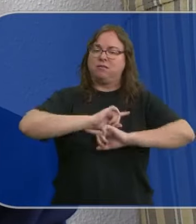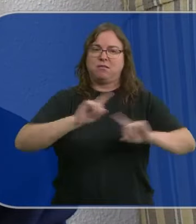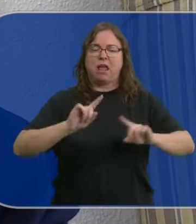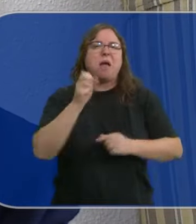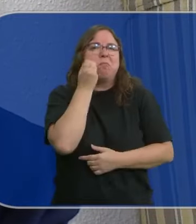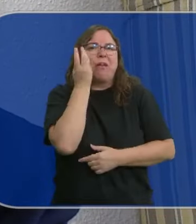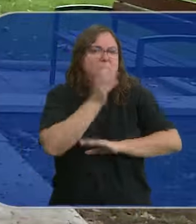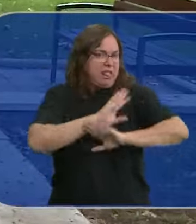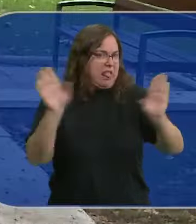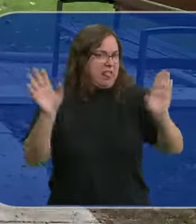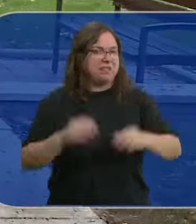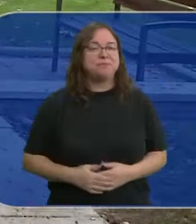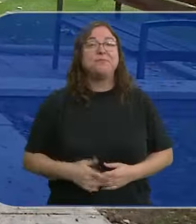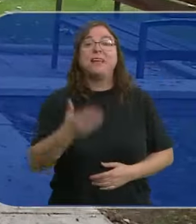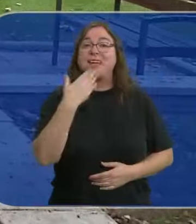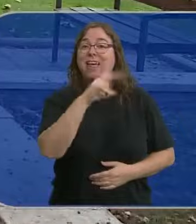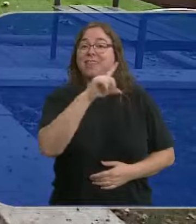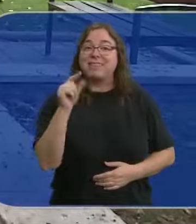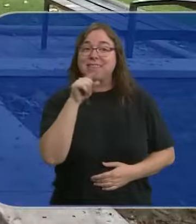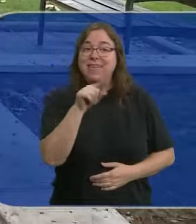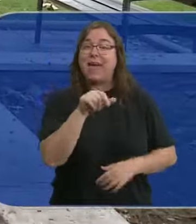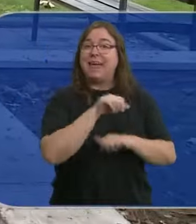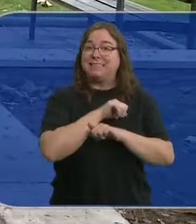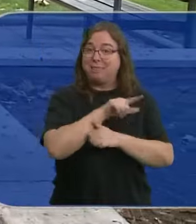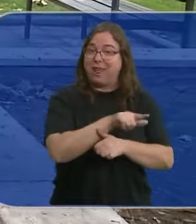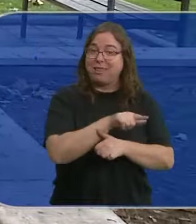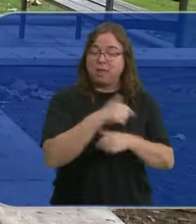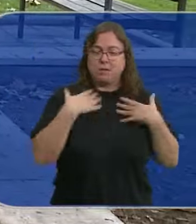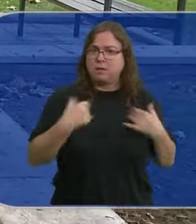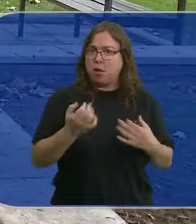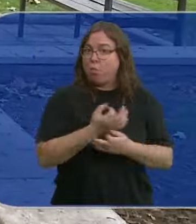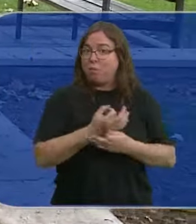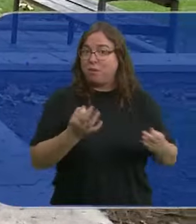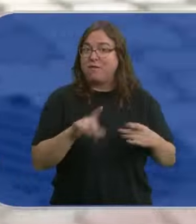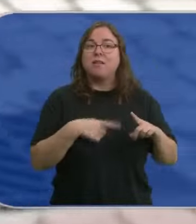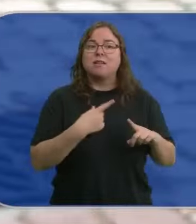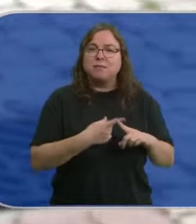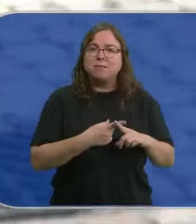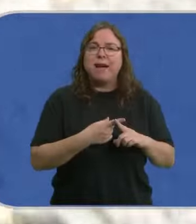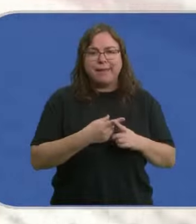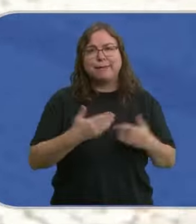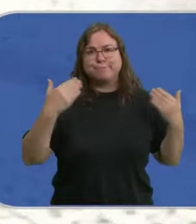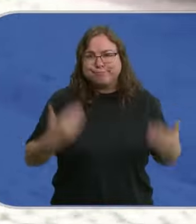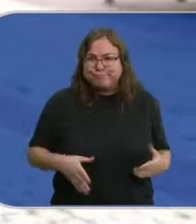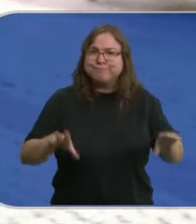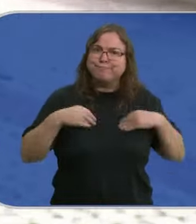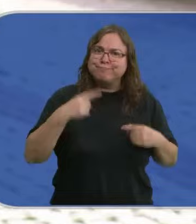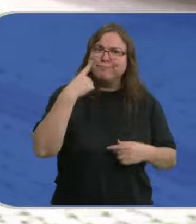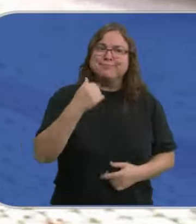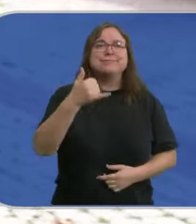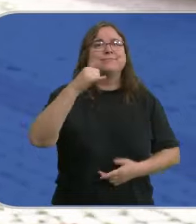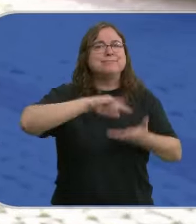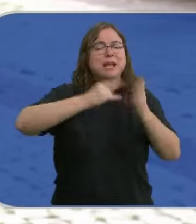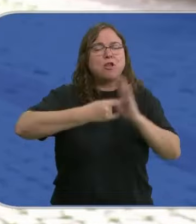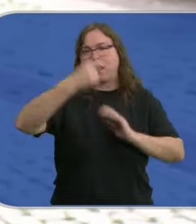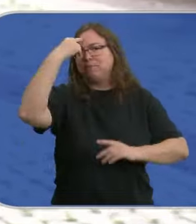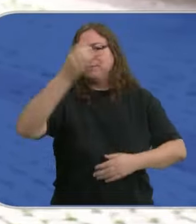hasta las tantas de la noche. Con 100 años, Esperanza, además de tener un estado de salud perfecto, se ha tenido que rendir a las nuevas tecnologías y